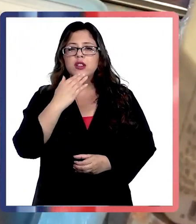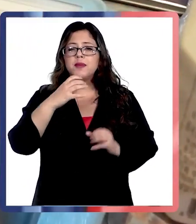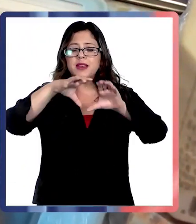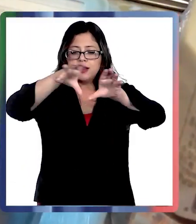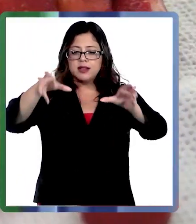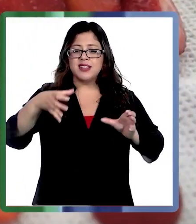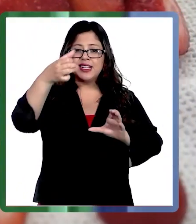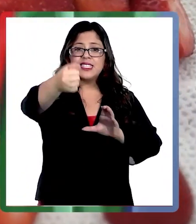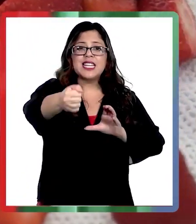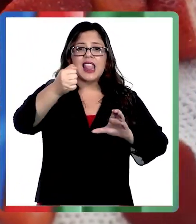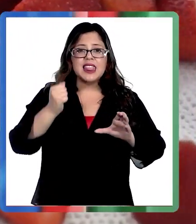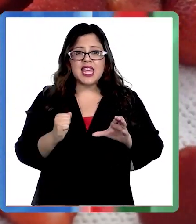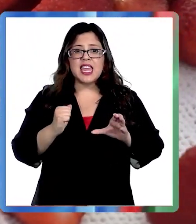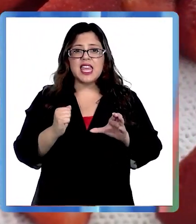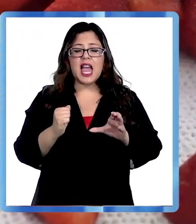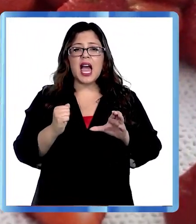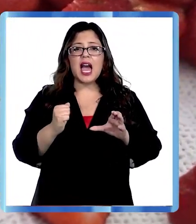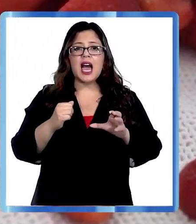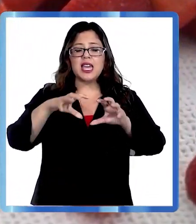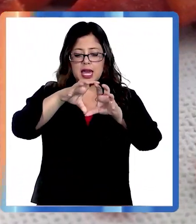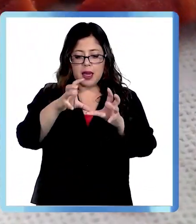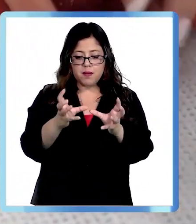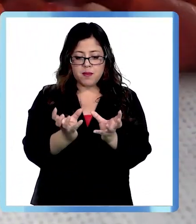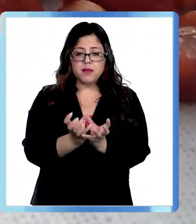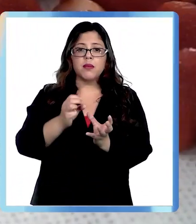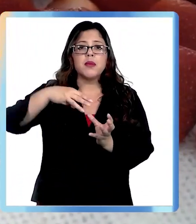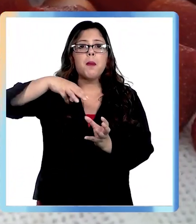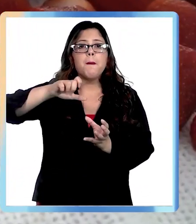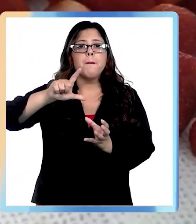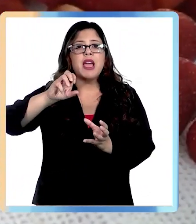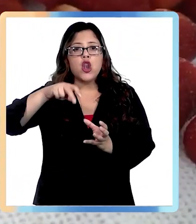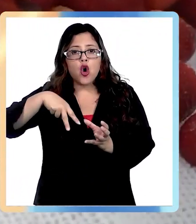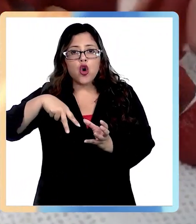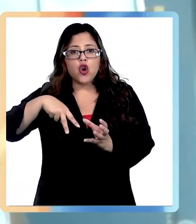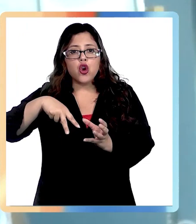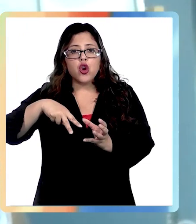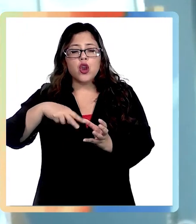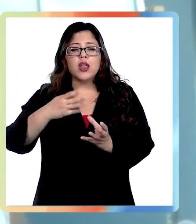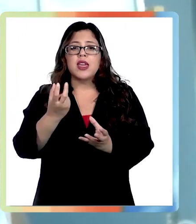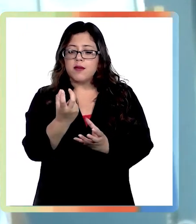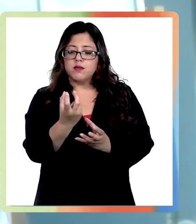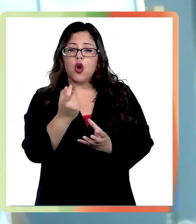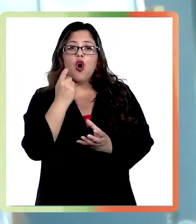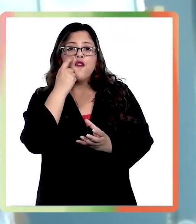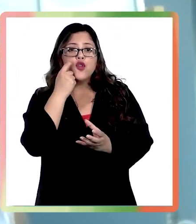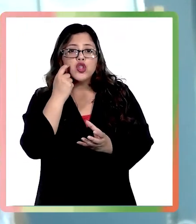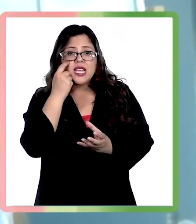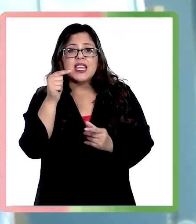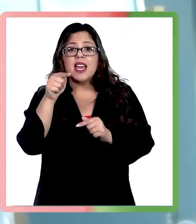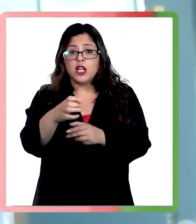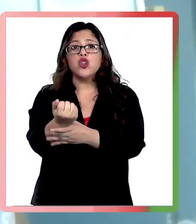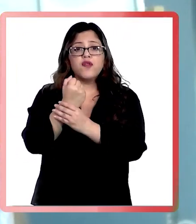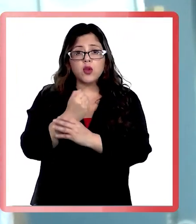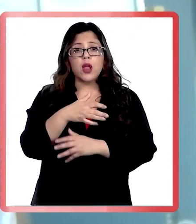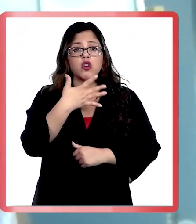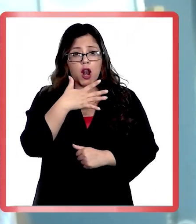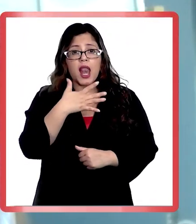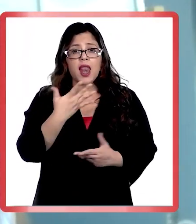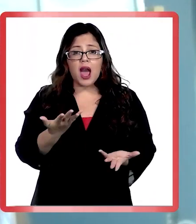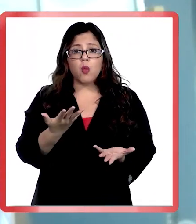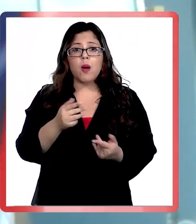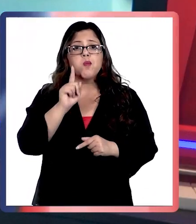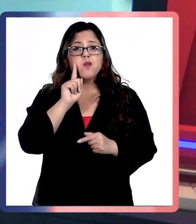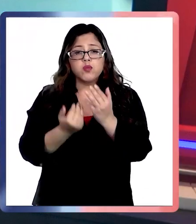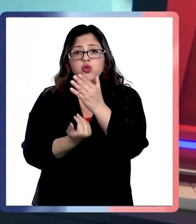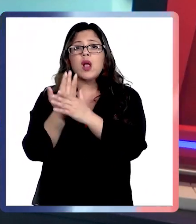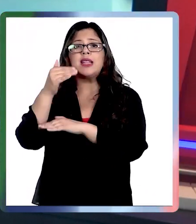sandía, el melón, las frutillas, son altas en agua. Por lo que esto también va a aportar el contenido total de agua que vamos a tener